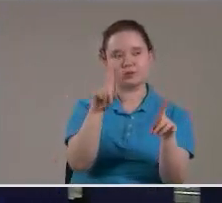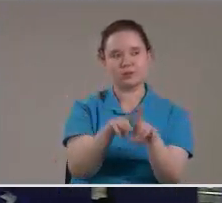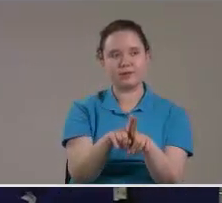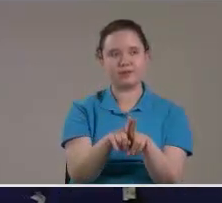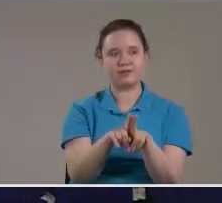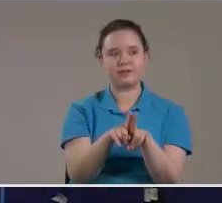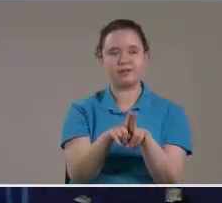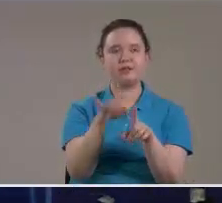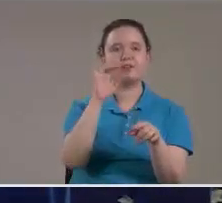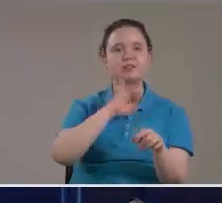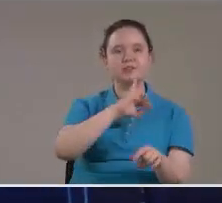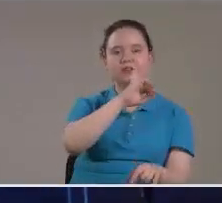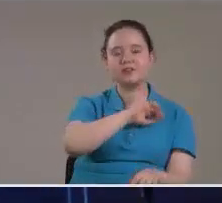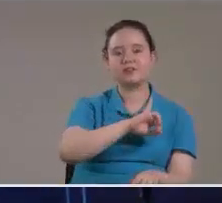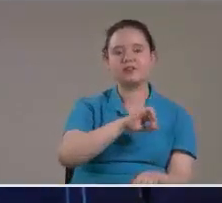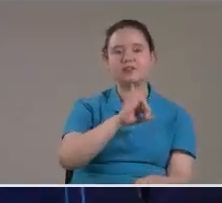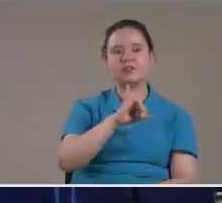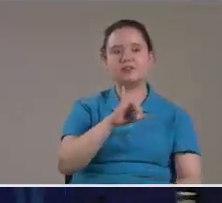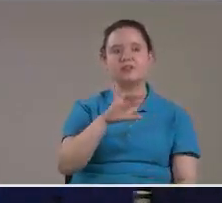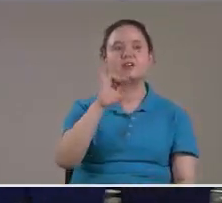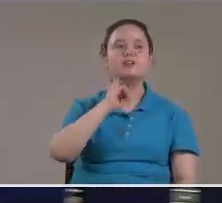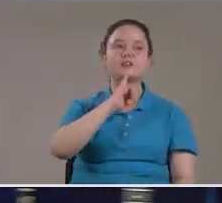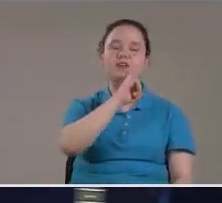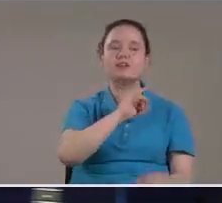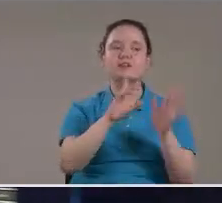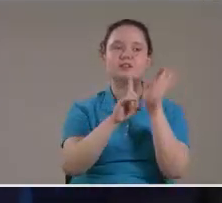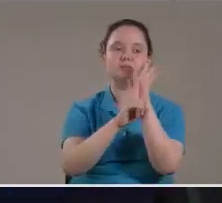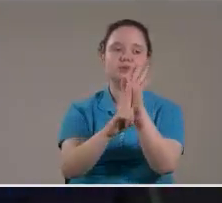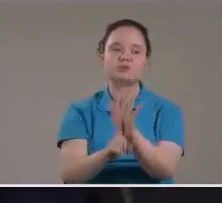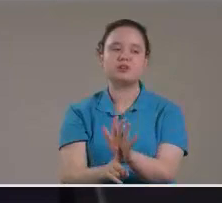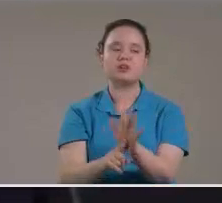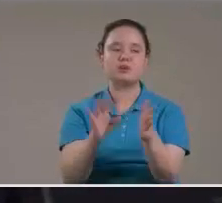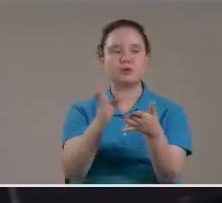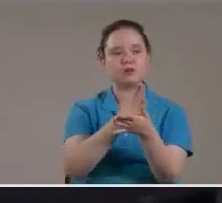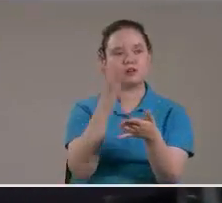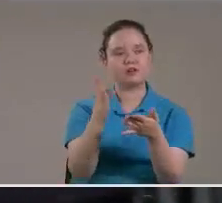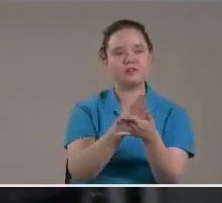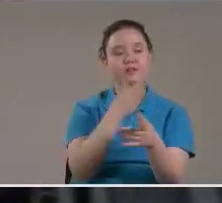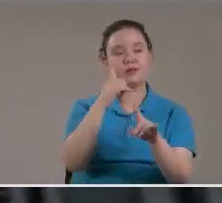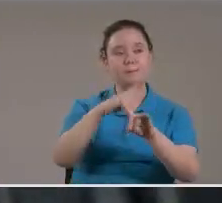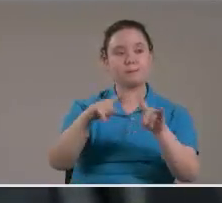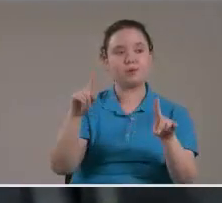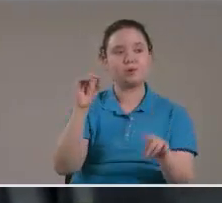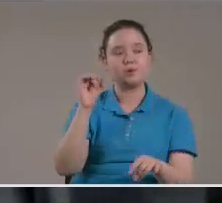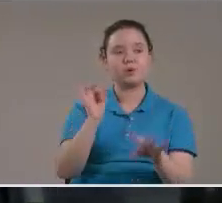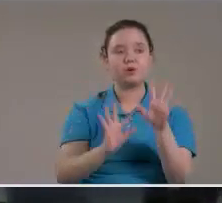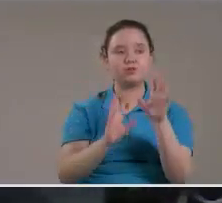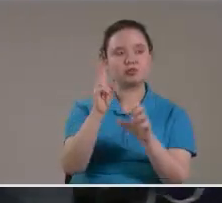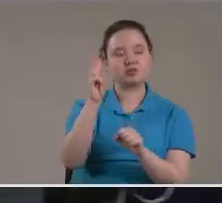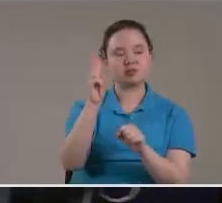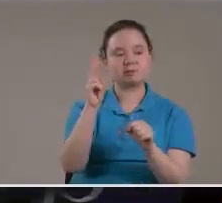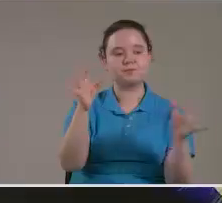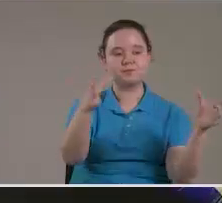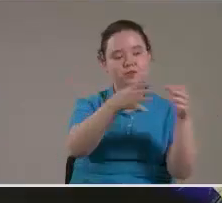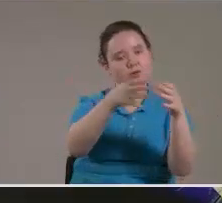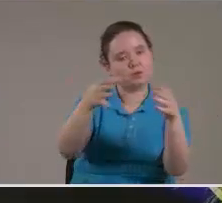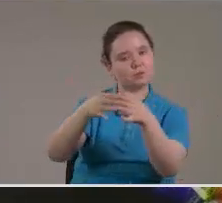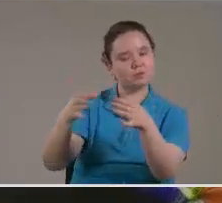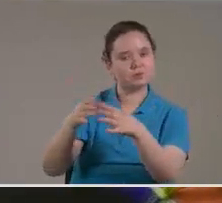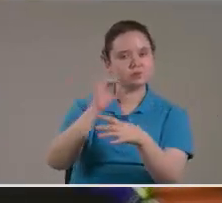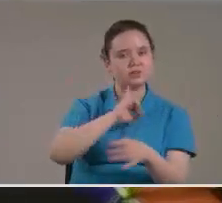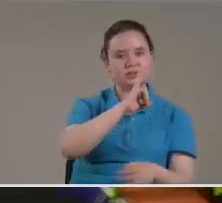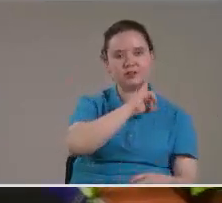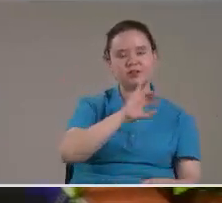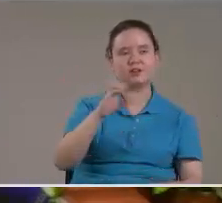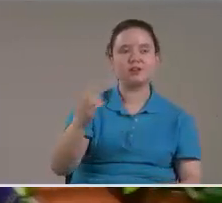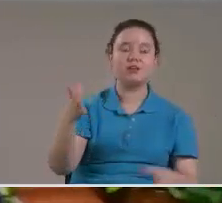Israel Israel es tipificado en la Biblia Por las 12 tribus de Israel Que en